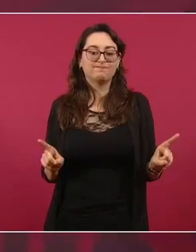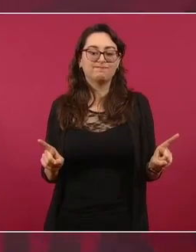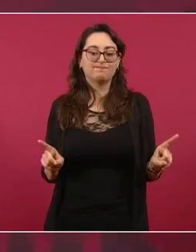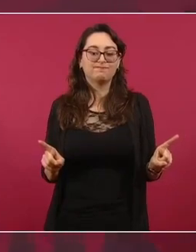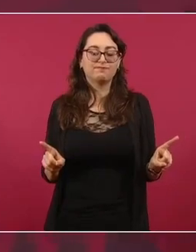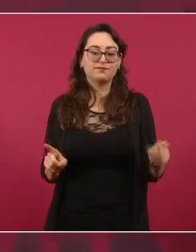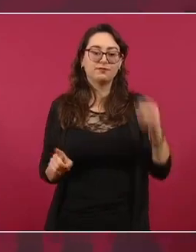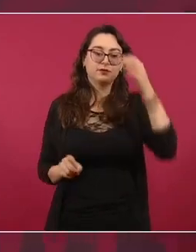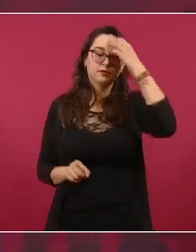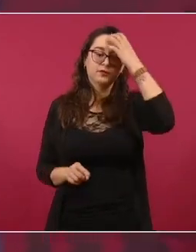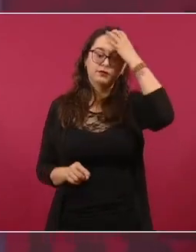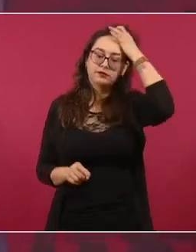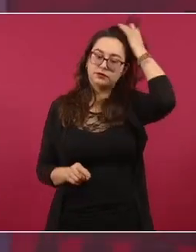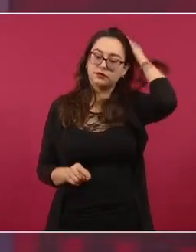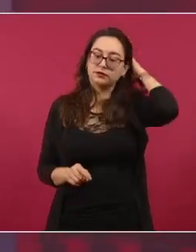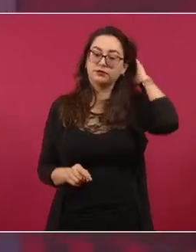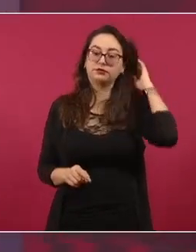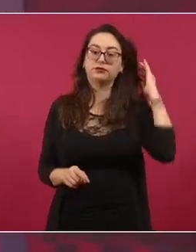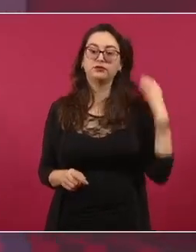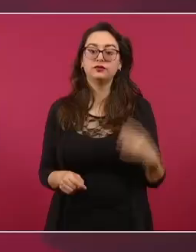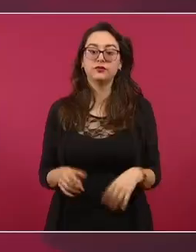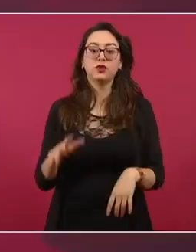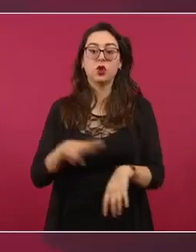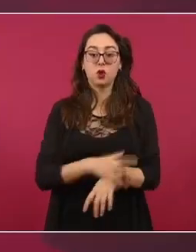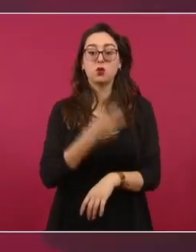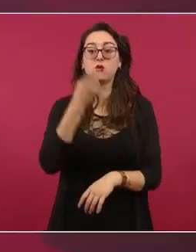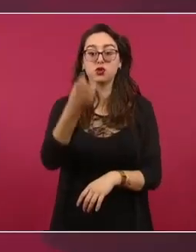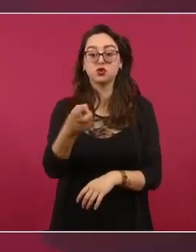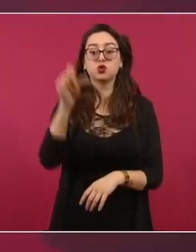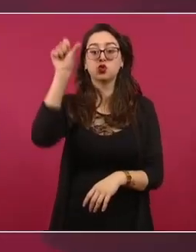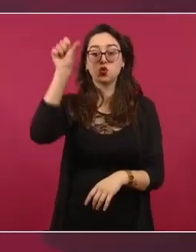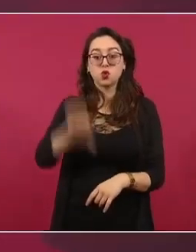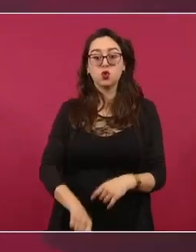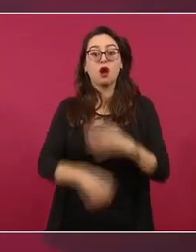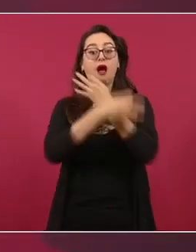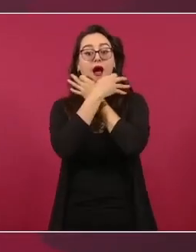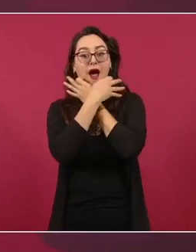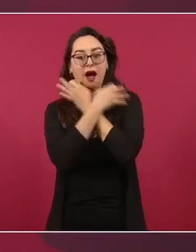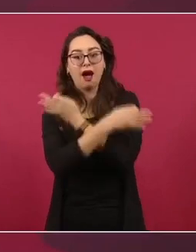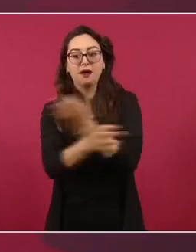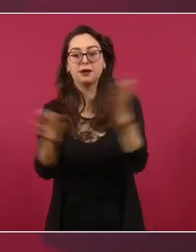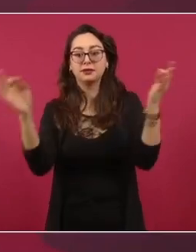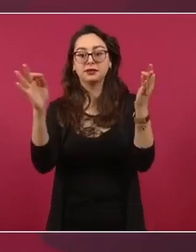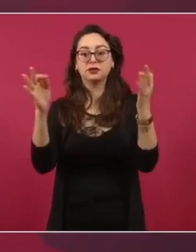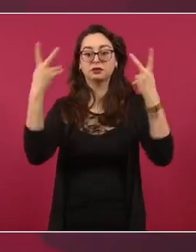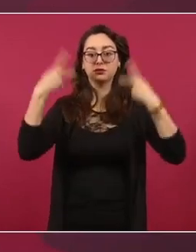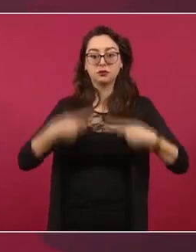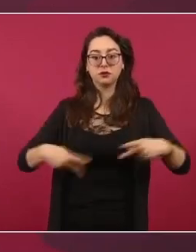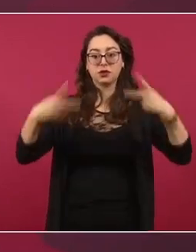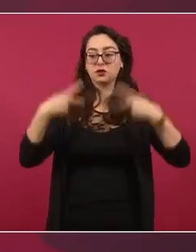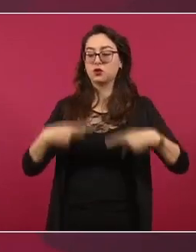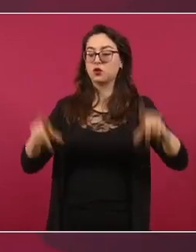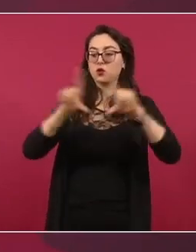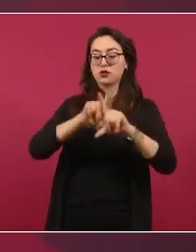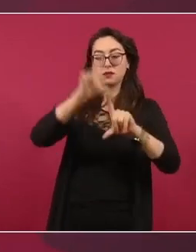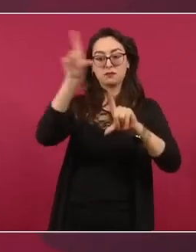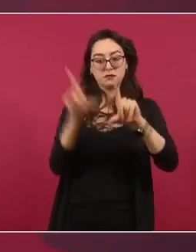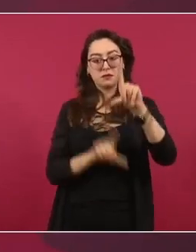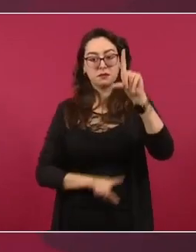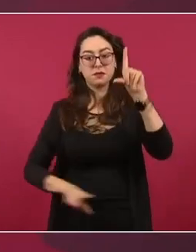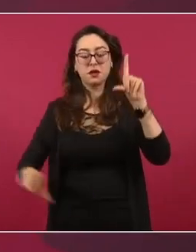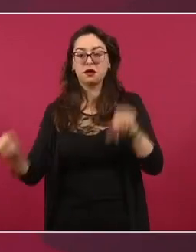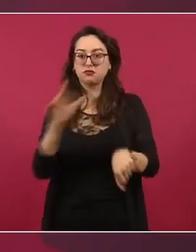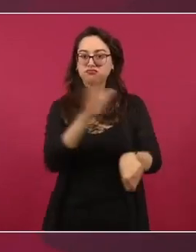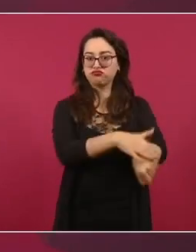Doy a conocer al pueblo de México mi postura sobre la resolución de la Suprema